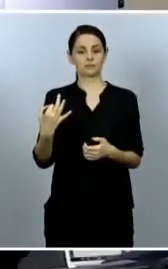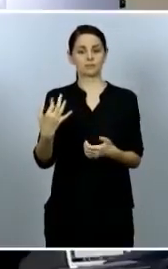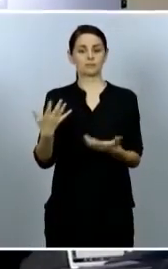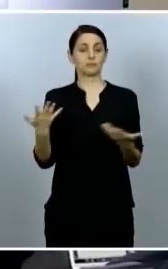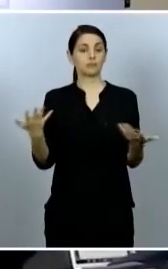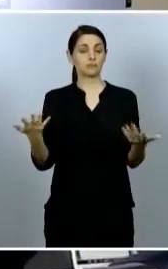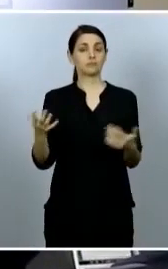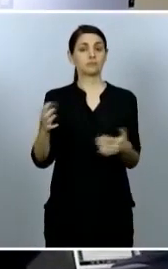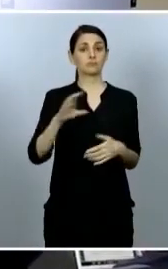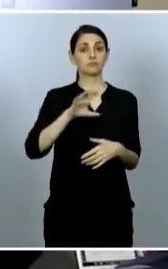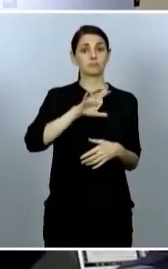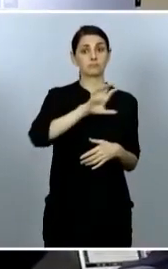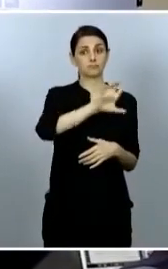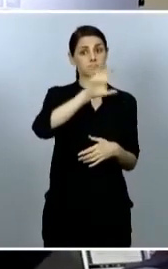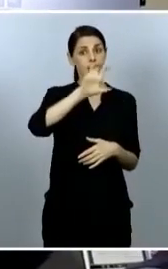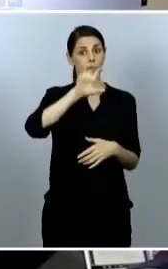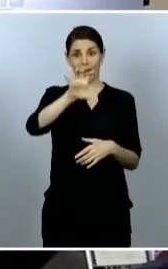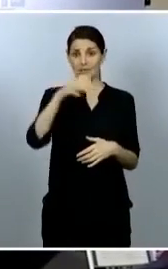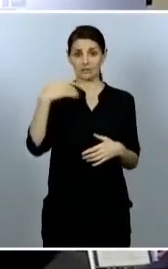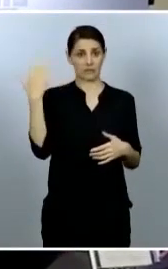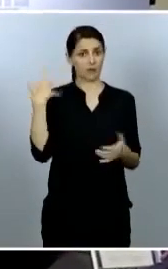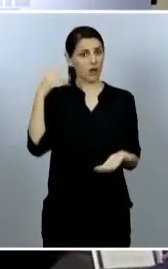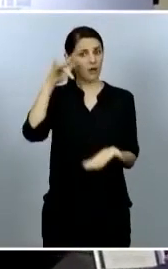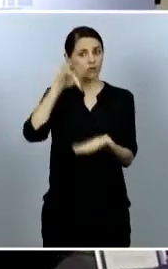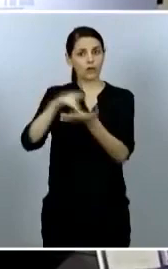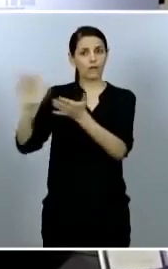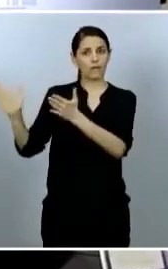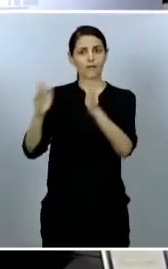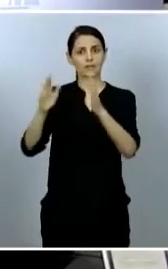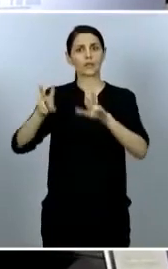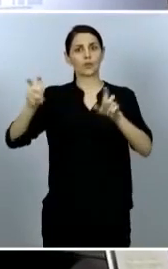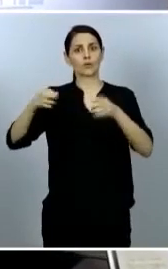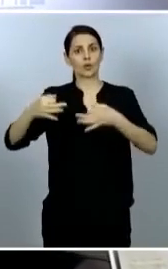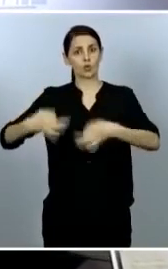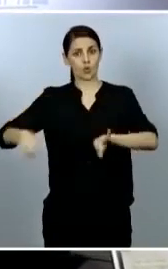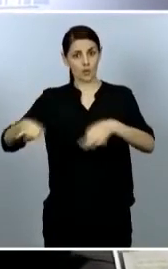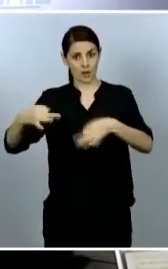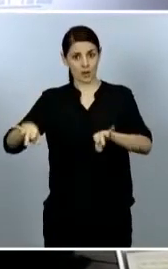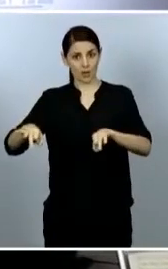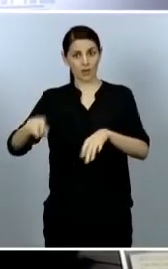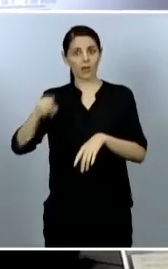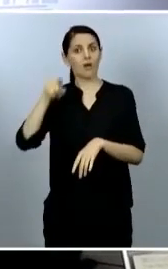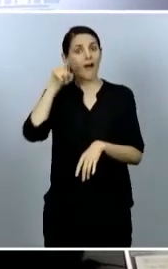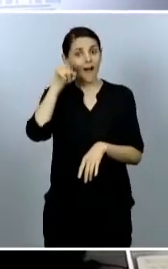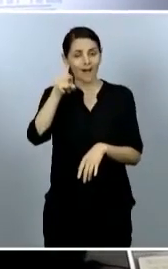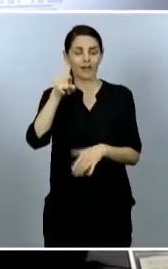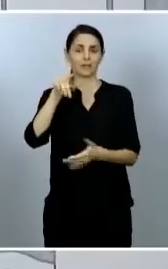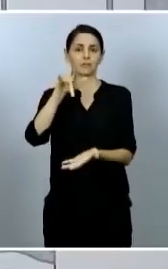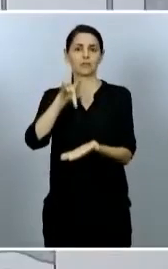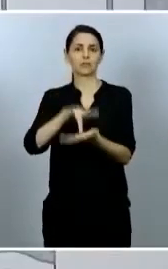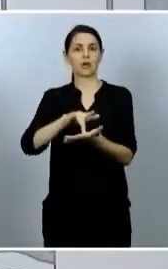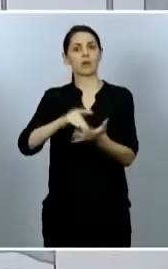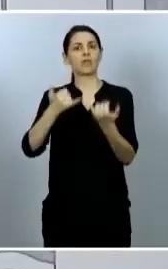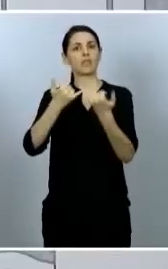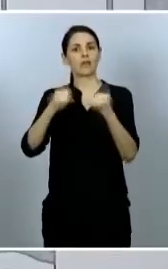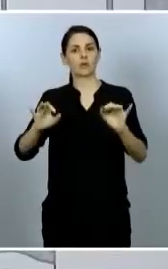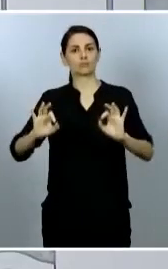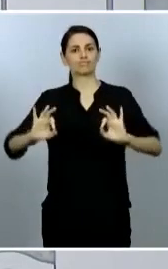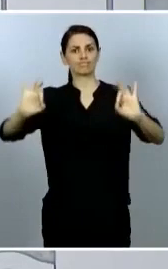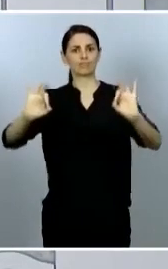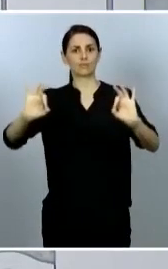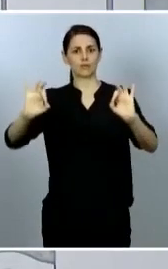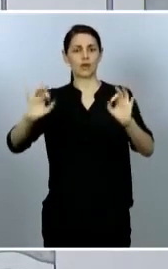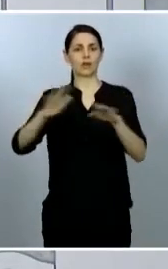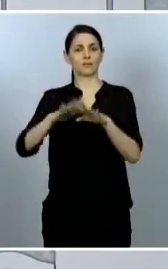ya en situación de nueva normalidad, se procederá a realizar una ceremonia de Estado que será presidida por Su Majestad el Rey.